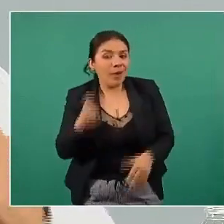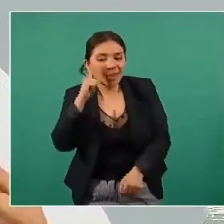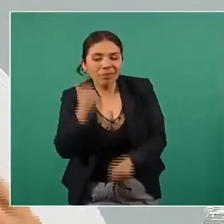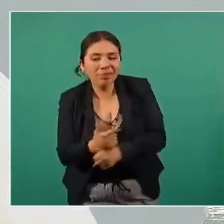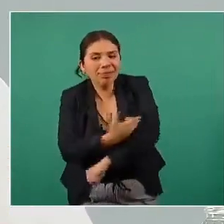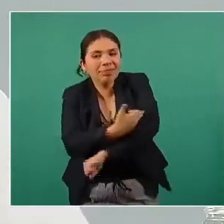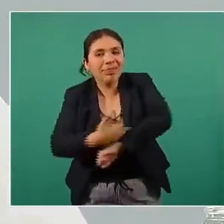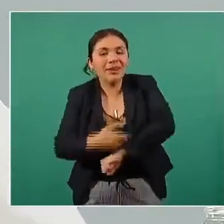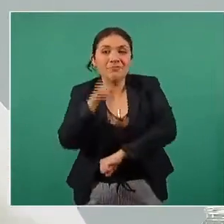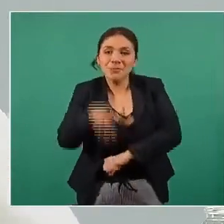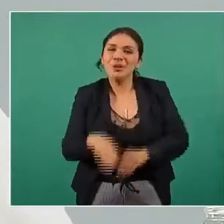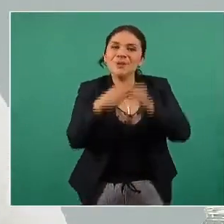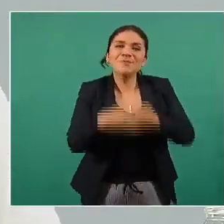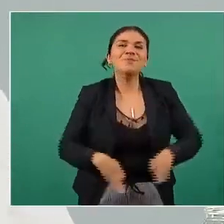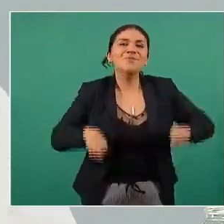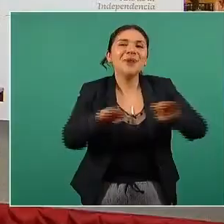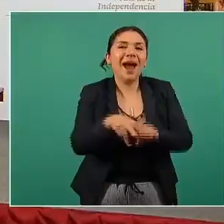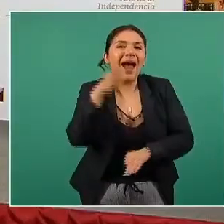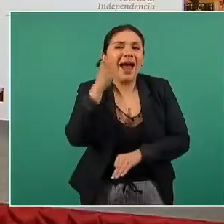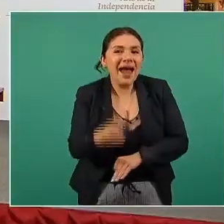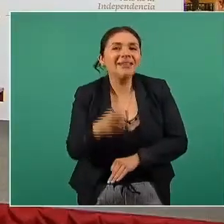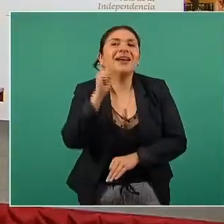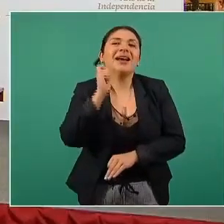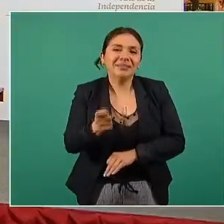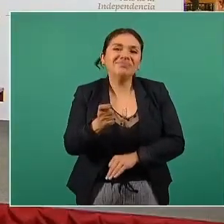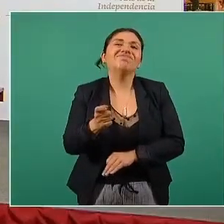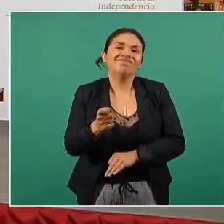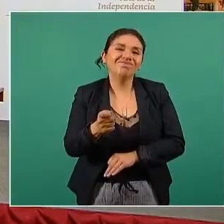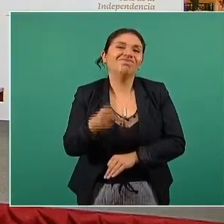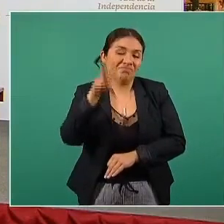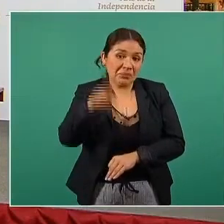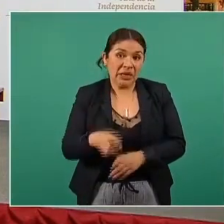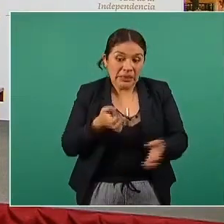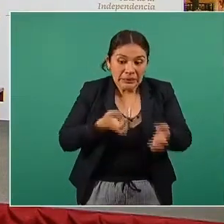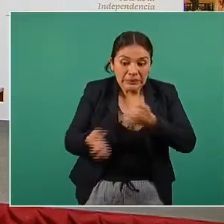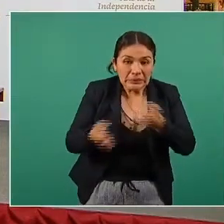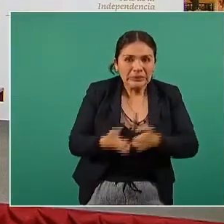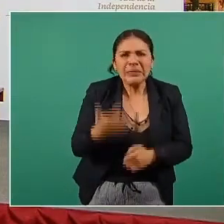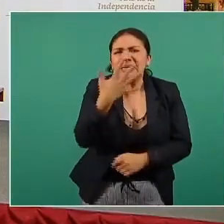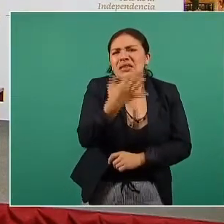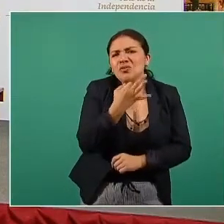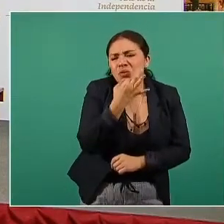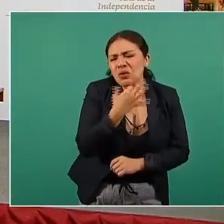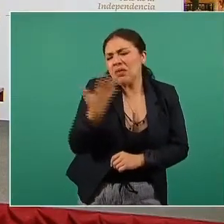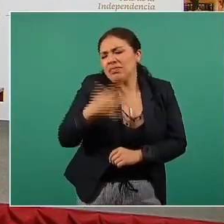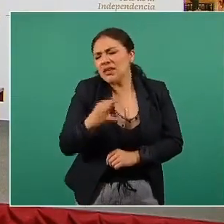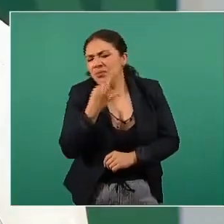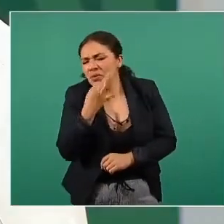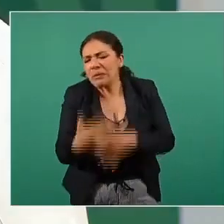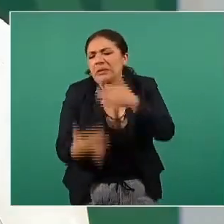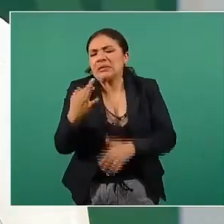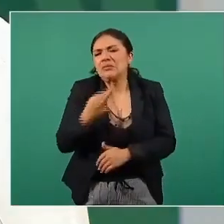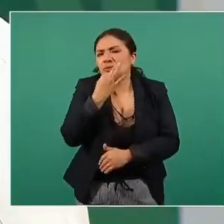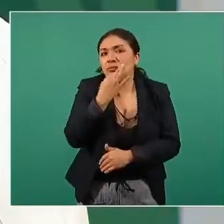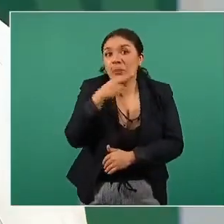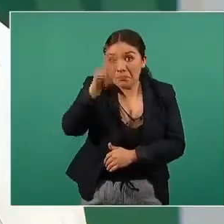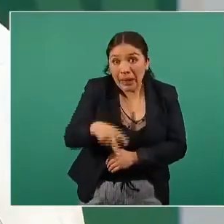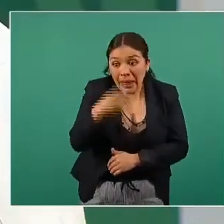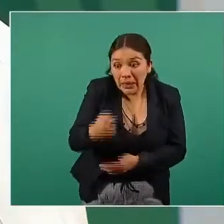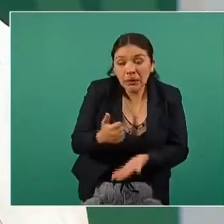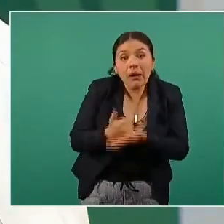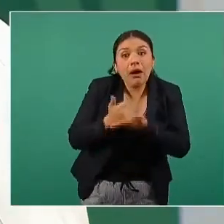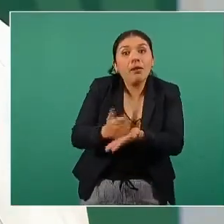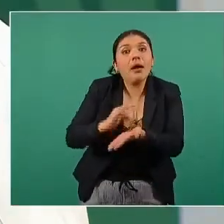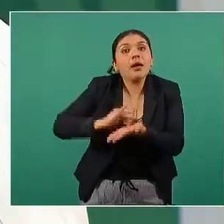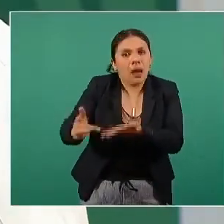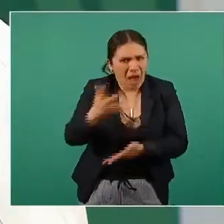de la importancia que tiene esto y que esos cinco diez o quince minutos sí los